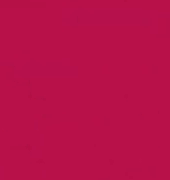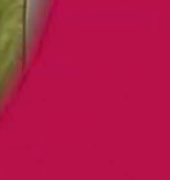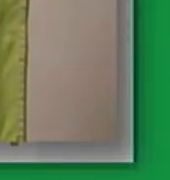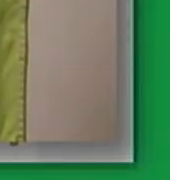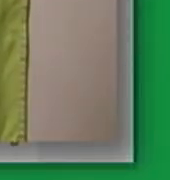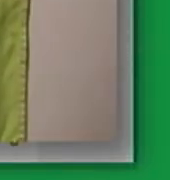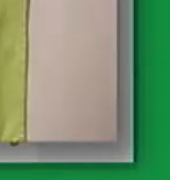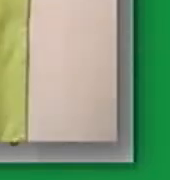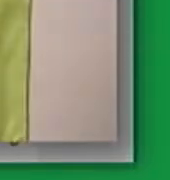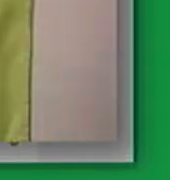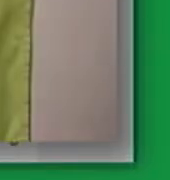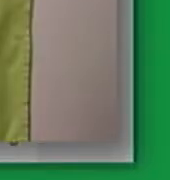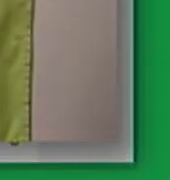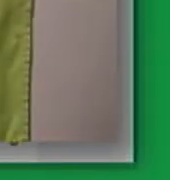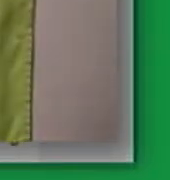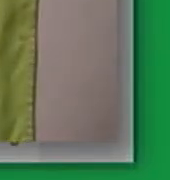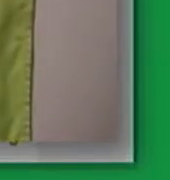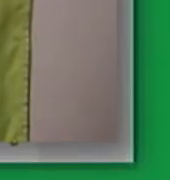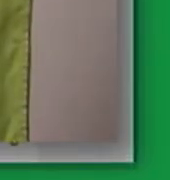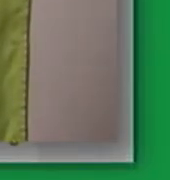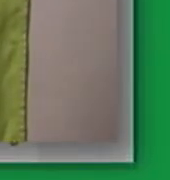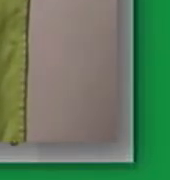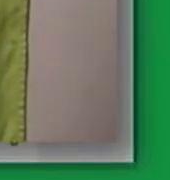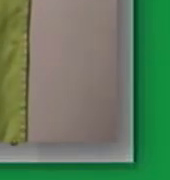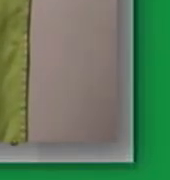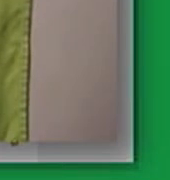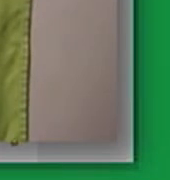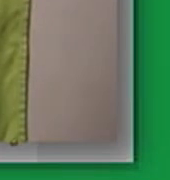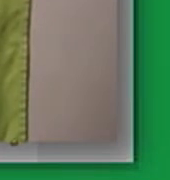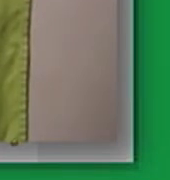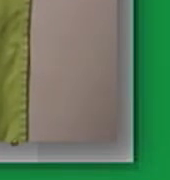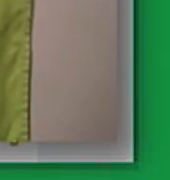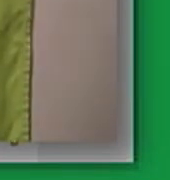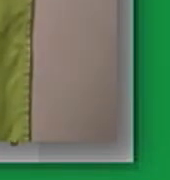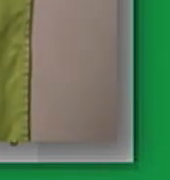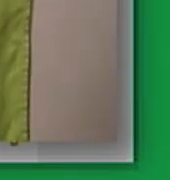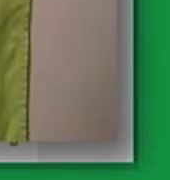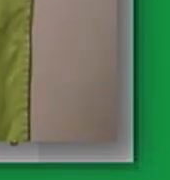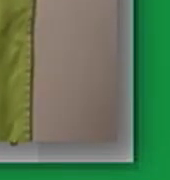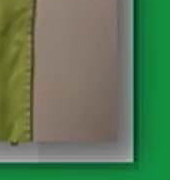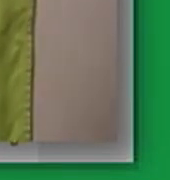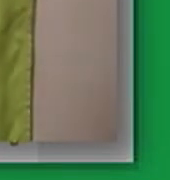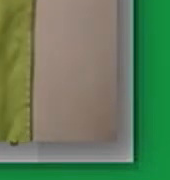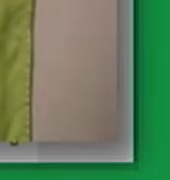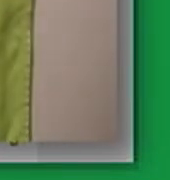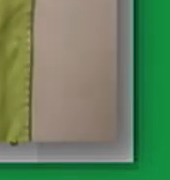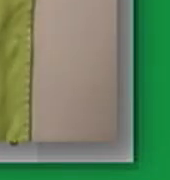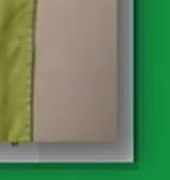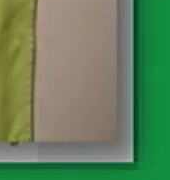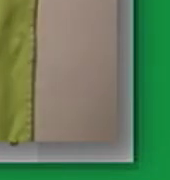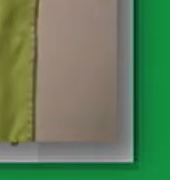Hola buenos días para el nivel de educación inicial trabajaremos en lengua de señas venezolanos con las siguientes palabras música